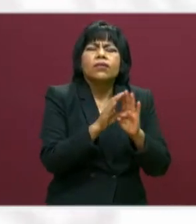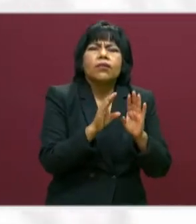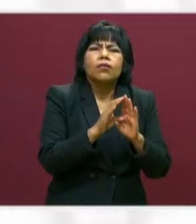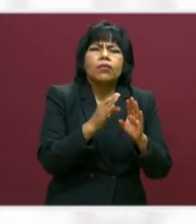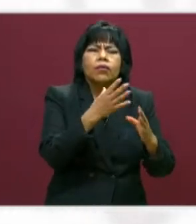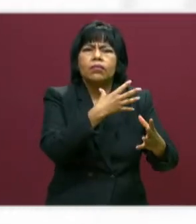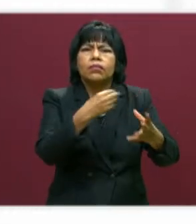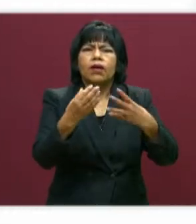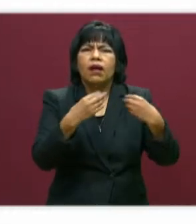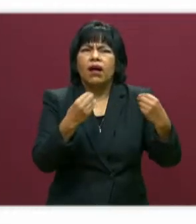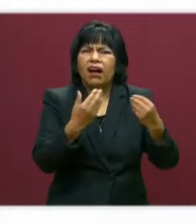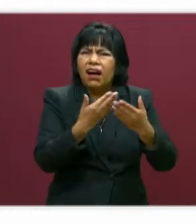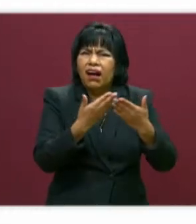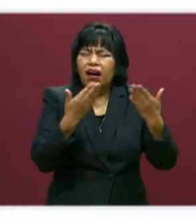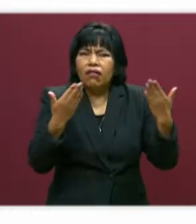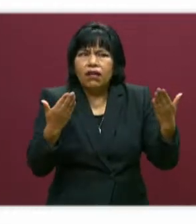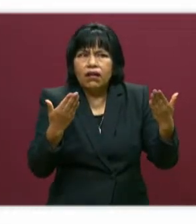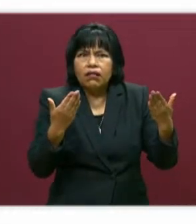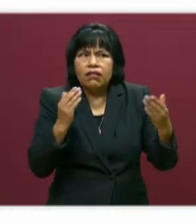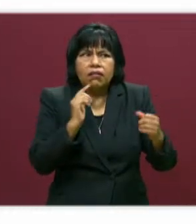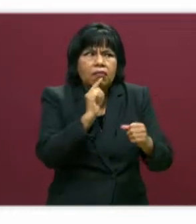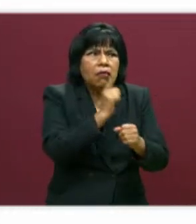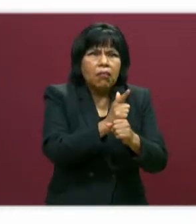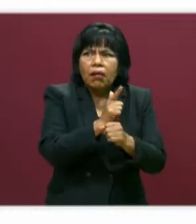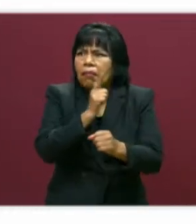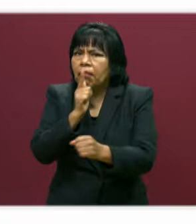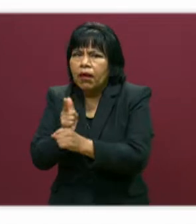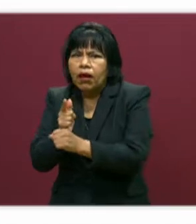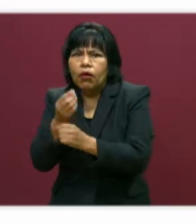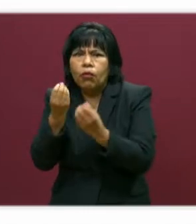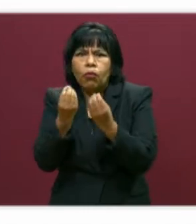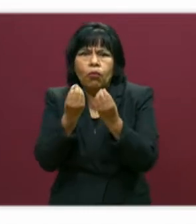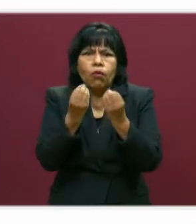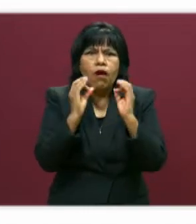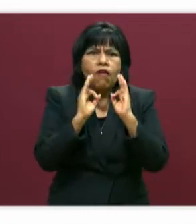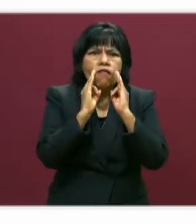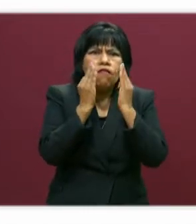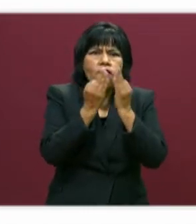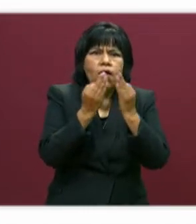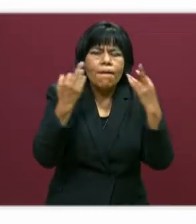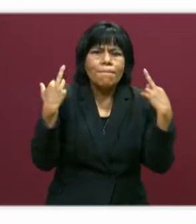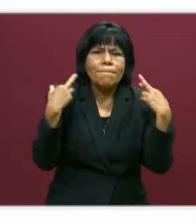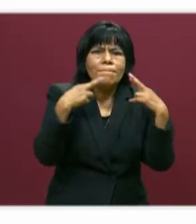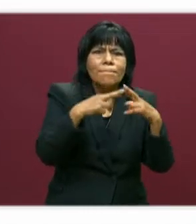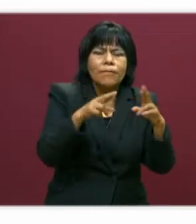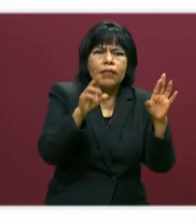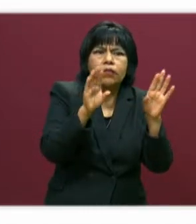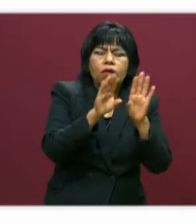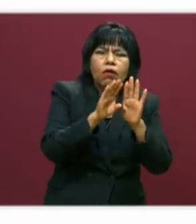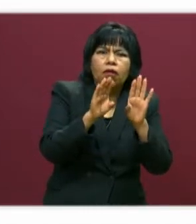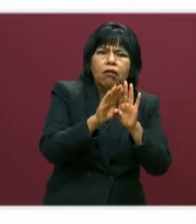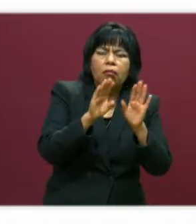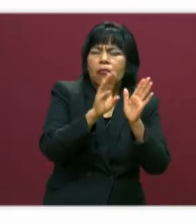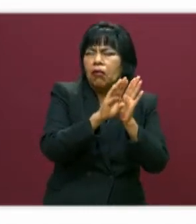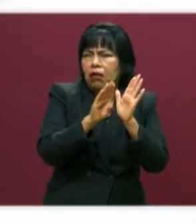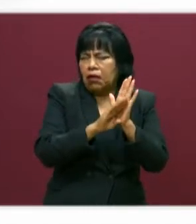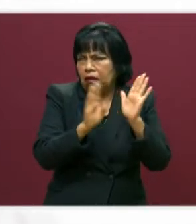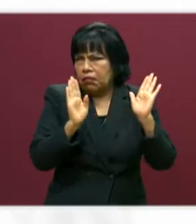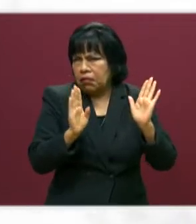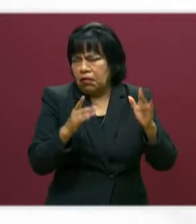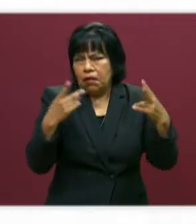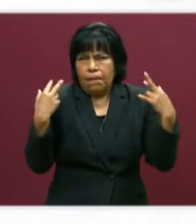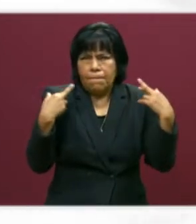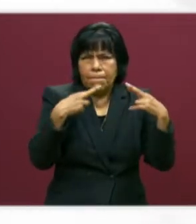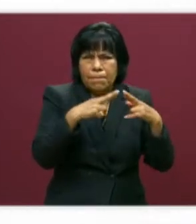pandemia desnudó muchas formas de ser de los maestros. Por ejemplo, hay